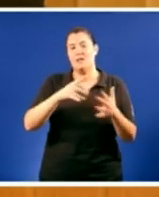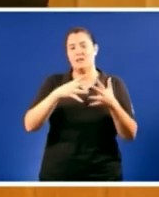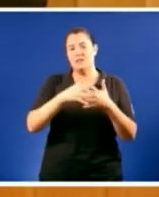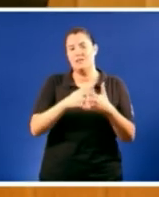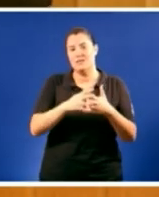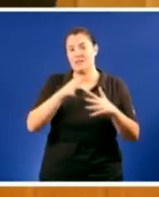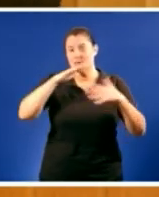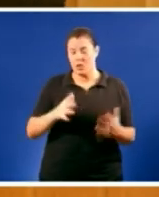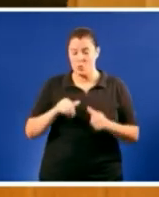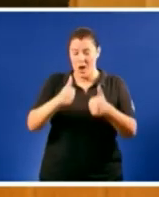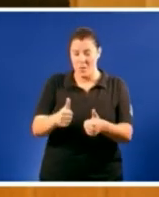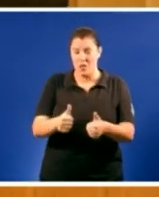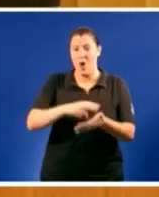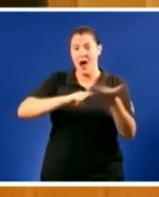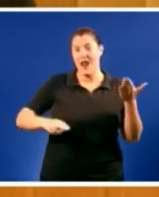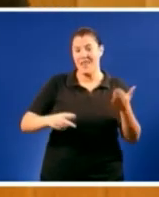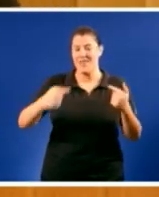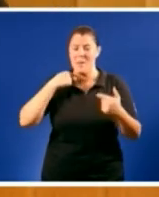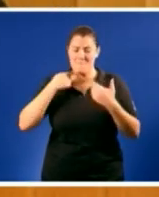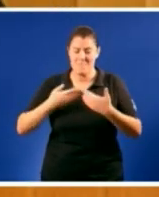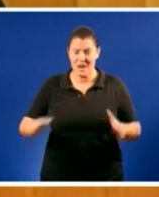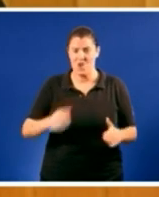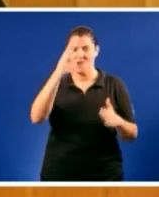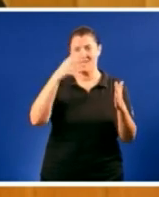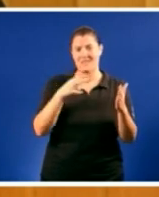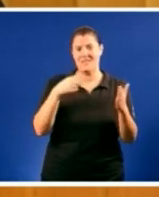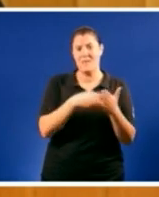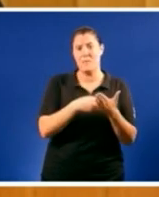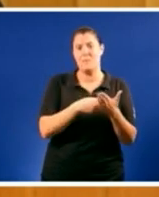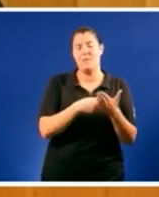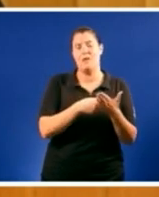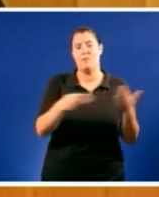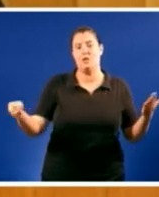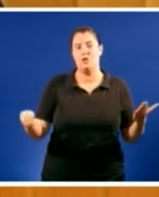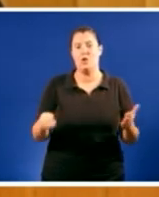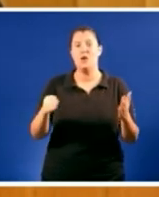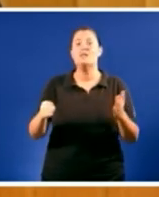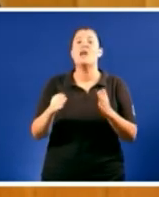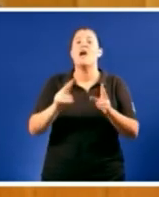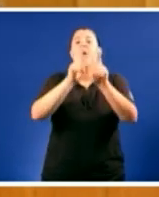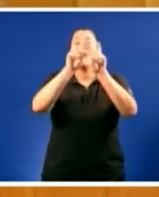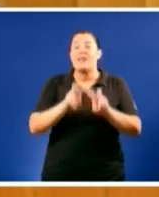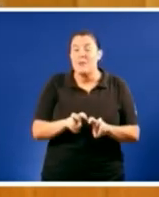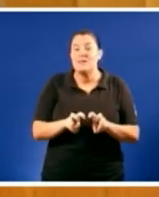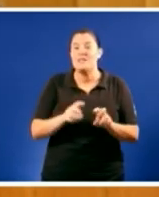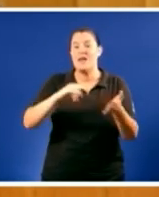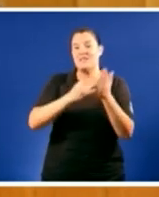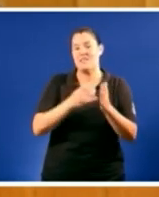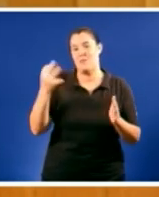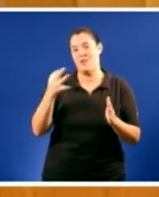600 millóns tocaba a revisión do sistema en 2014 mas o goberno central